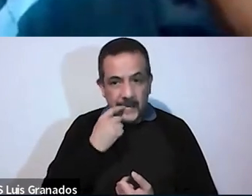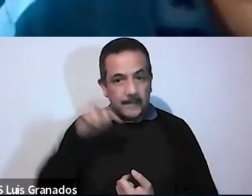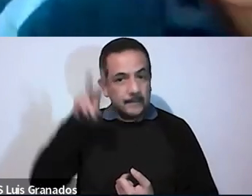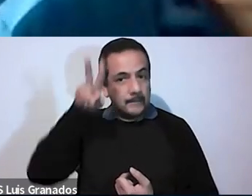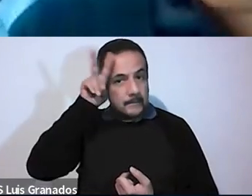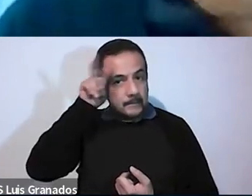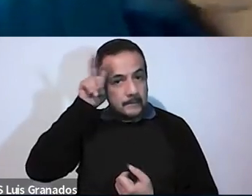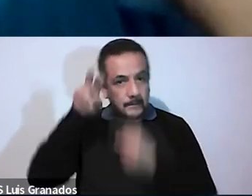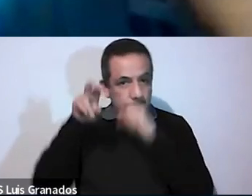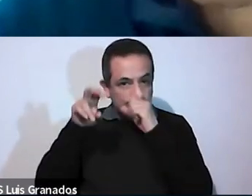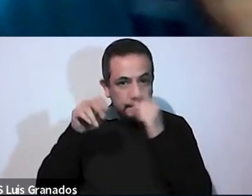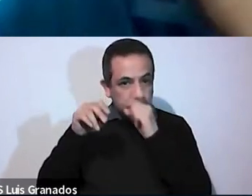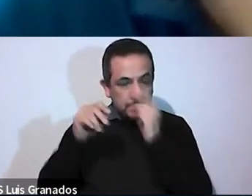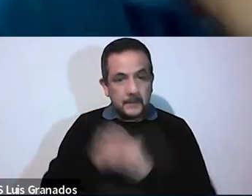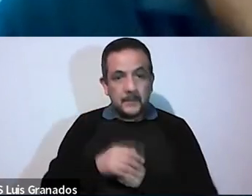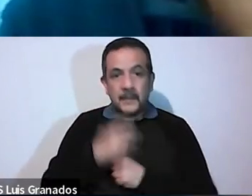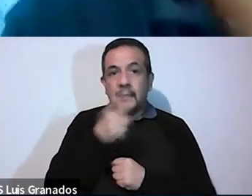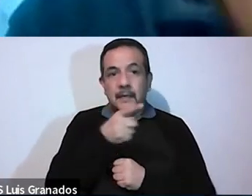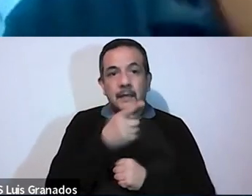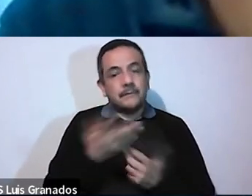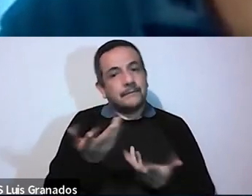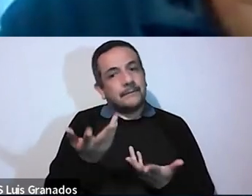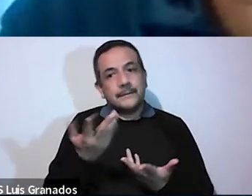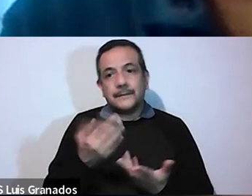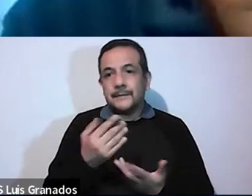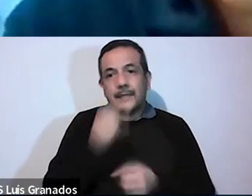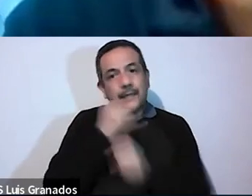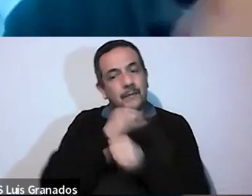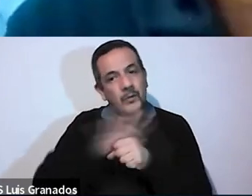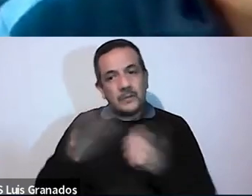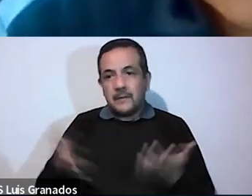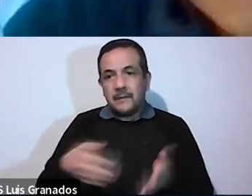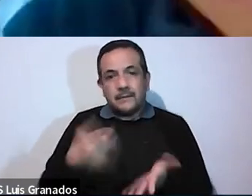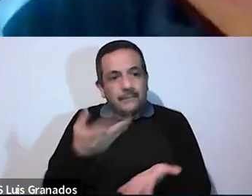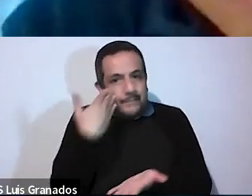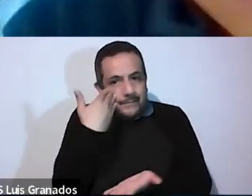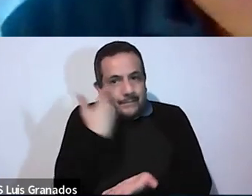como si dijera este es el colmo, este es el colmo, esto es lo que faltaba.